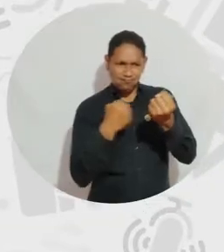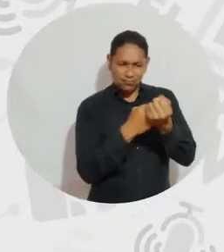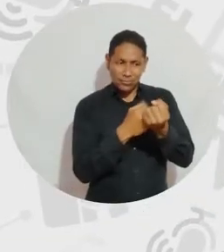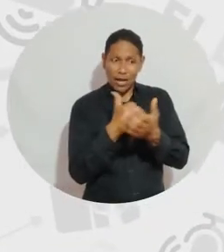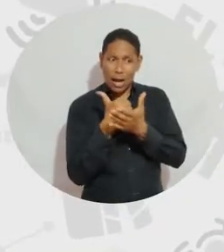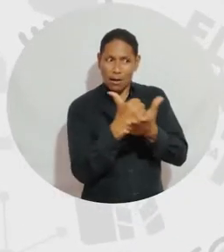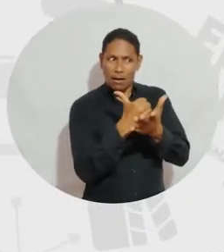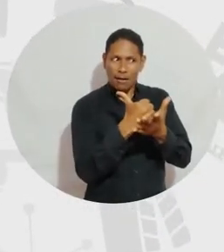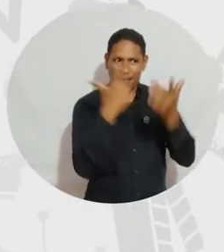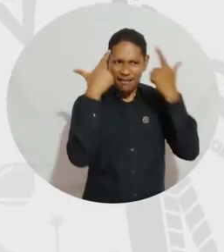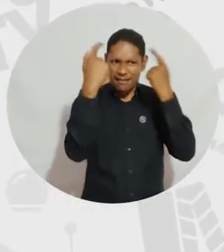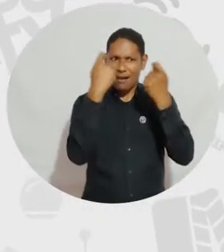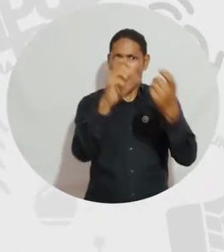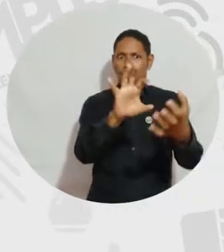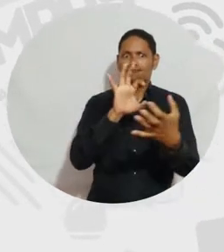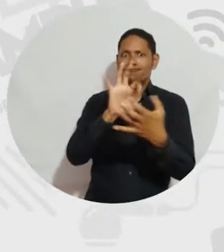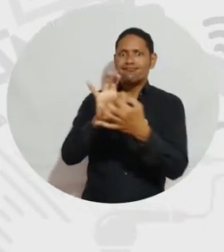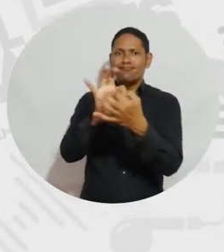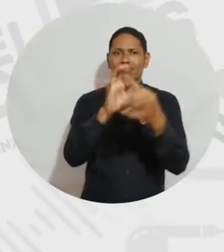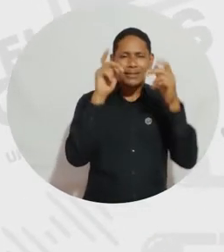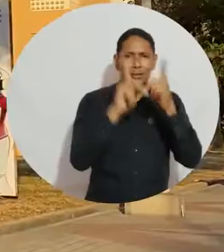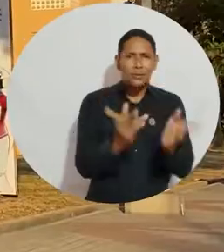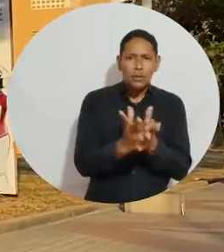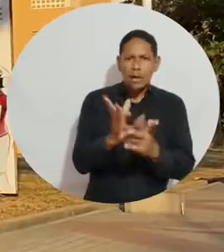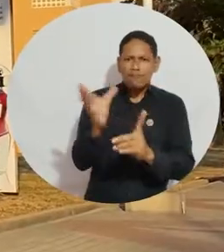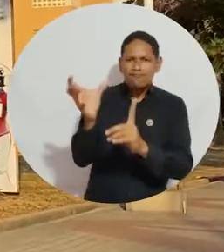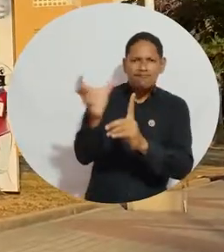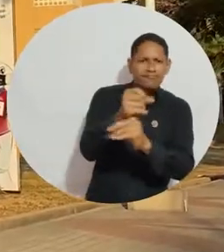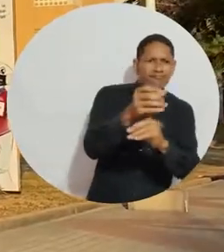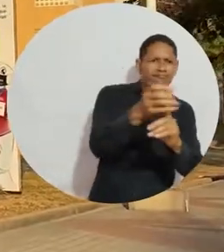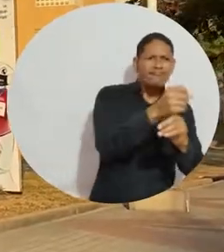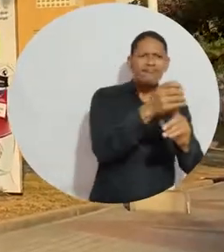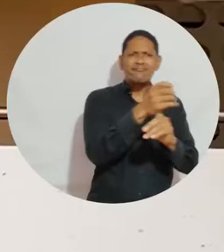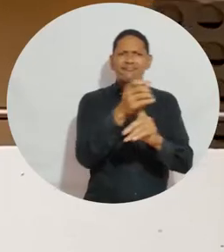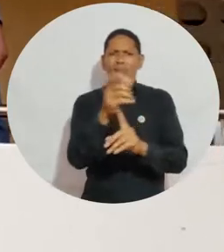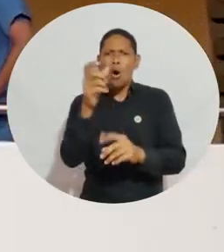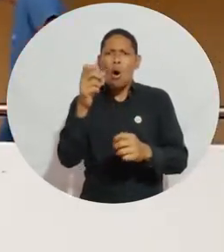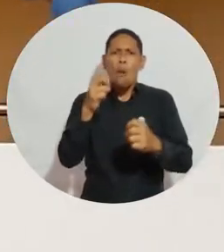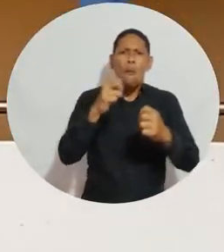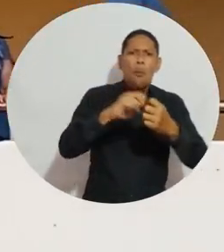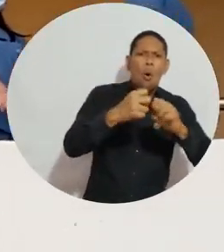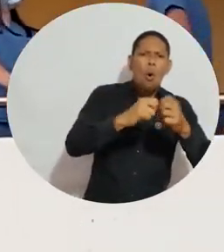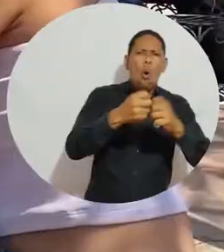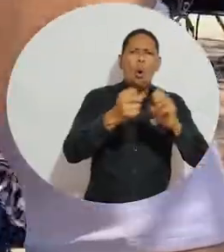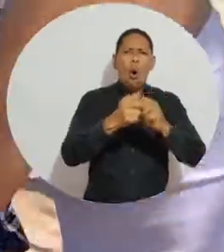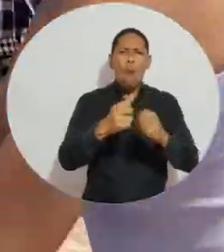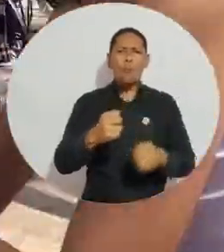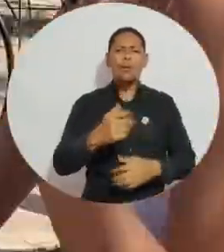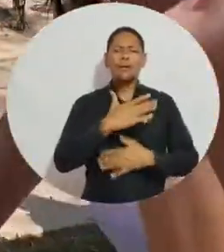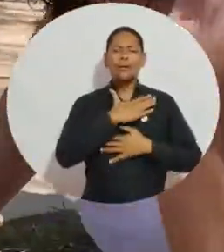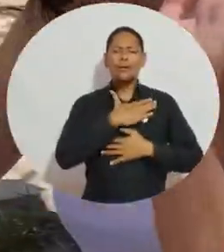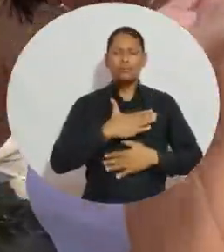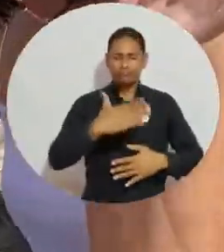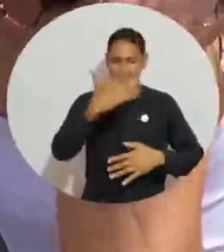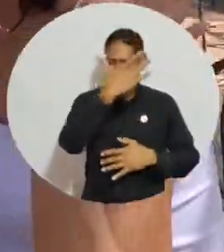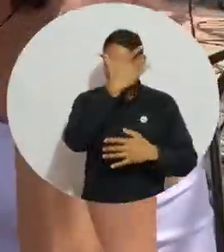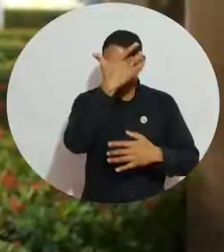lograron conectar la estrategia con los estudiantes para identificar casos y problemáticas relacionadas al bienestar psicológico.